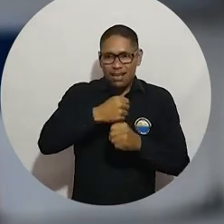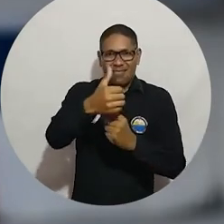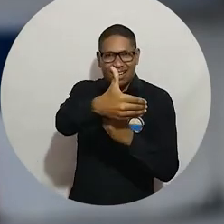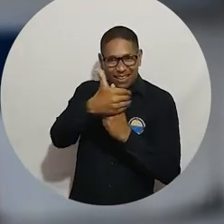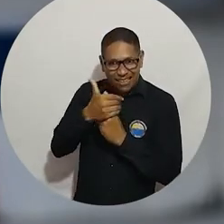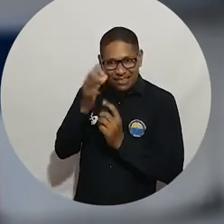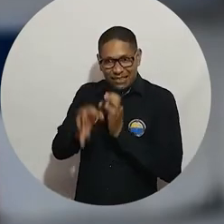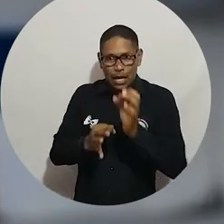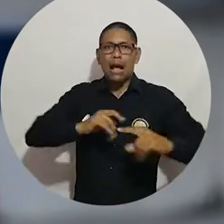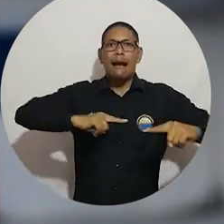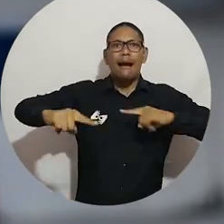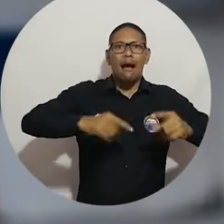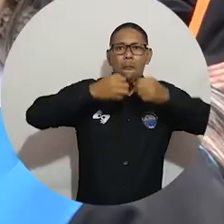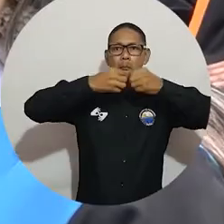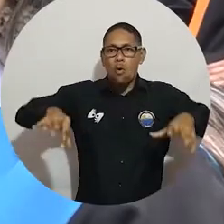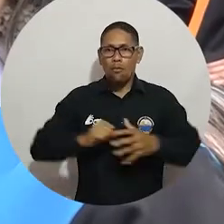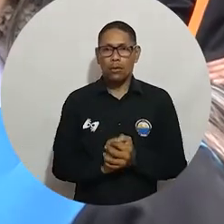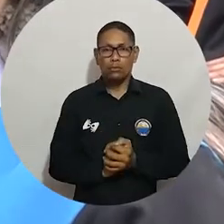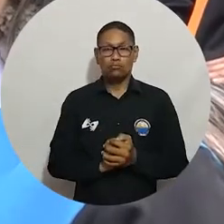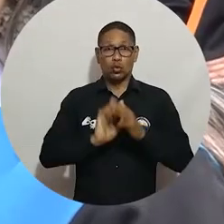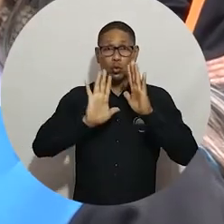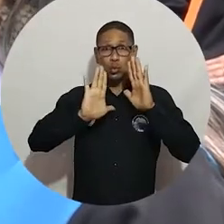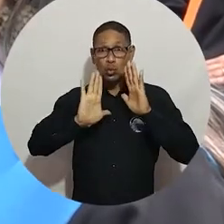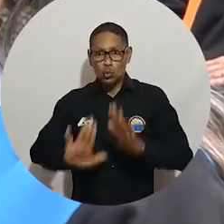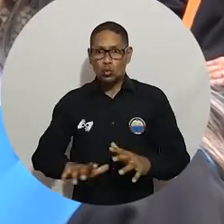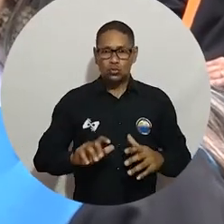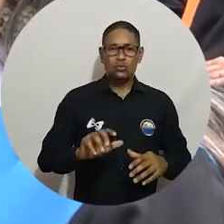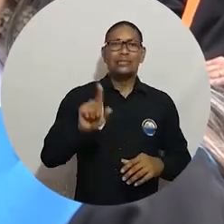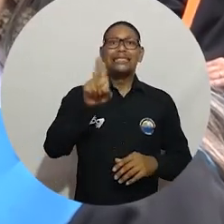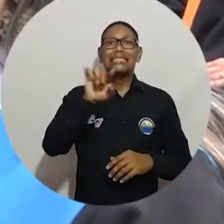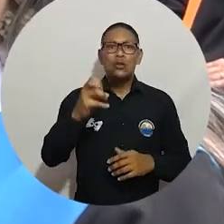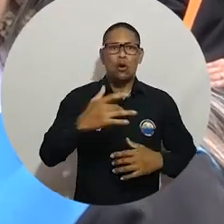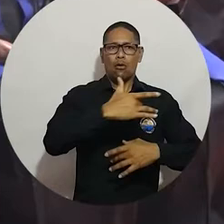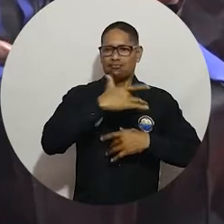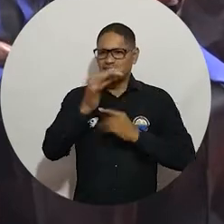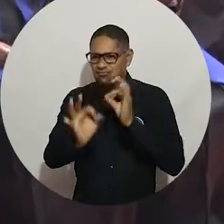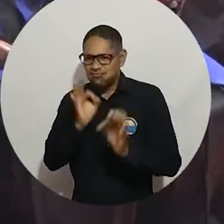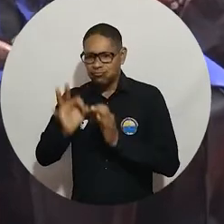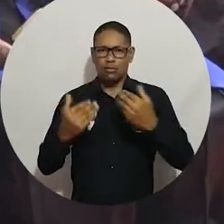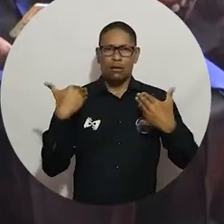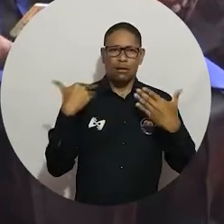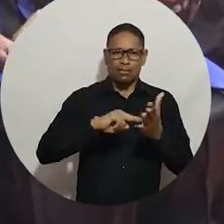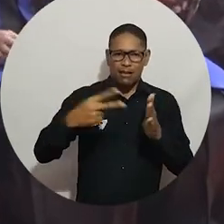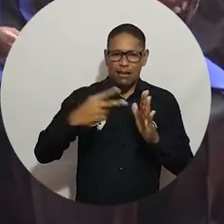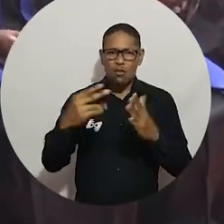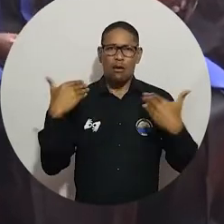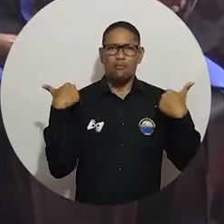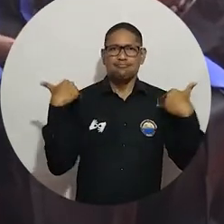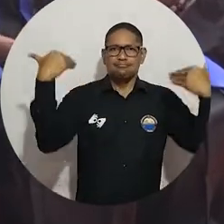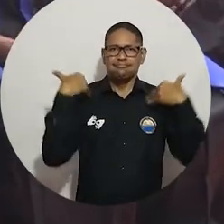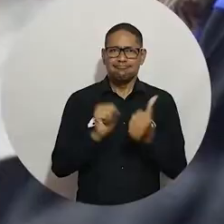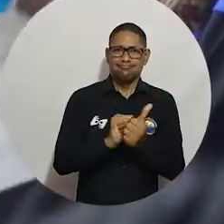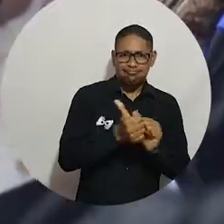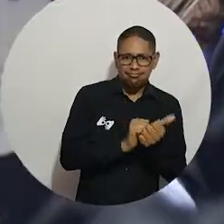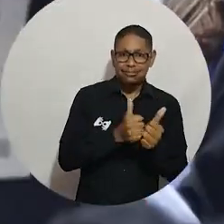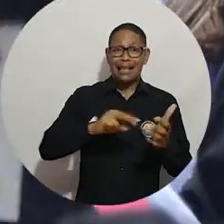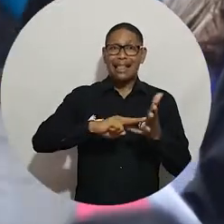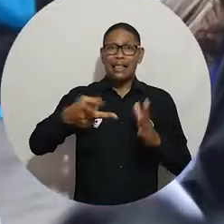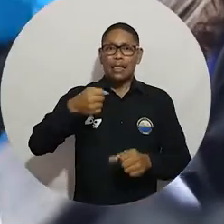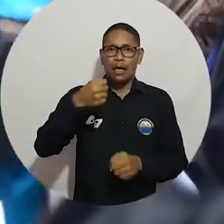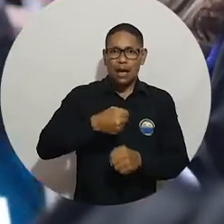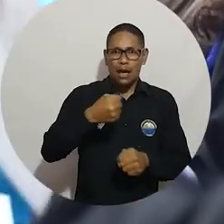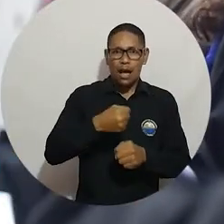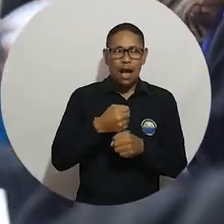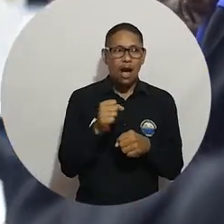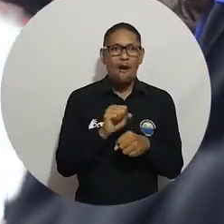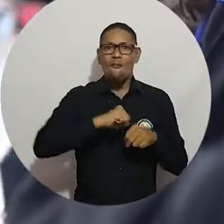calidad como un resultado de aprendizaje. Se destacan unidades académicas como la Licenciatura en Educación Básica con énfasis en Humanidades, Lengua